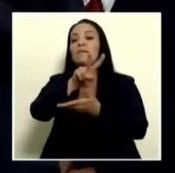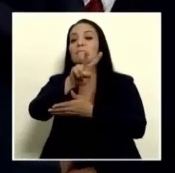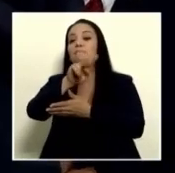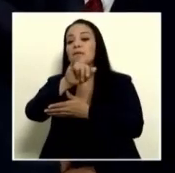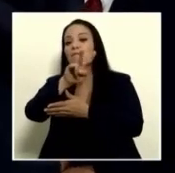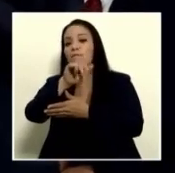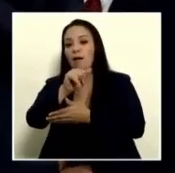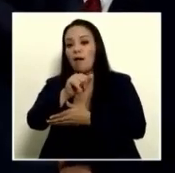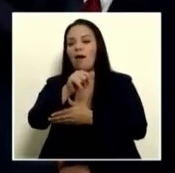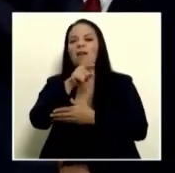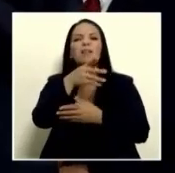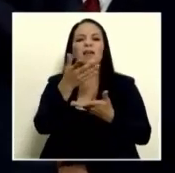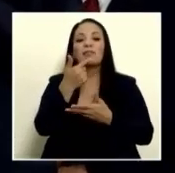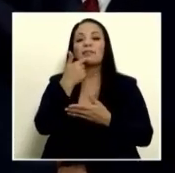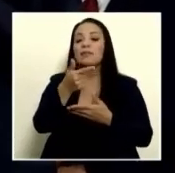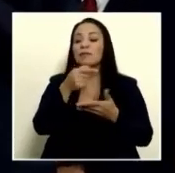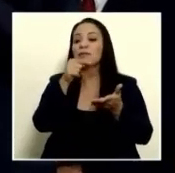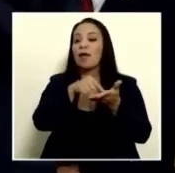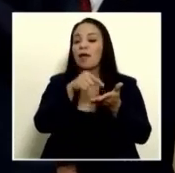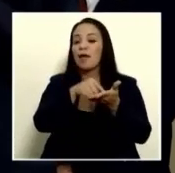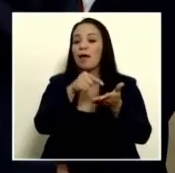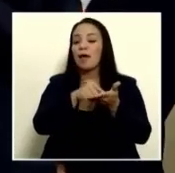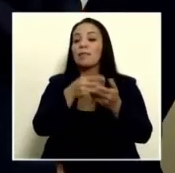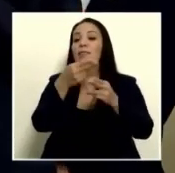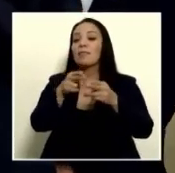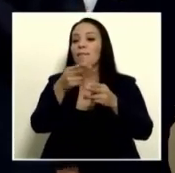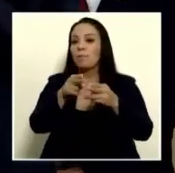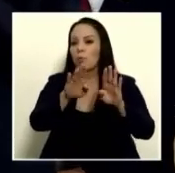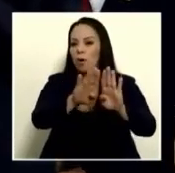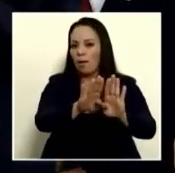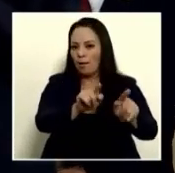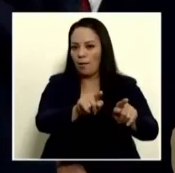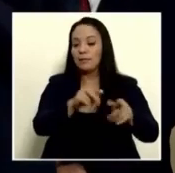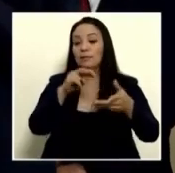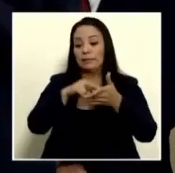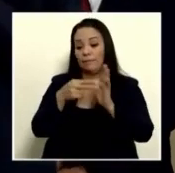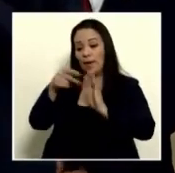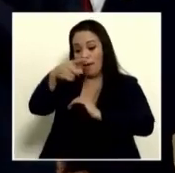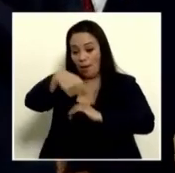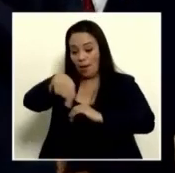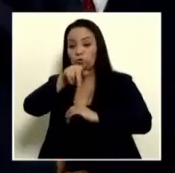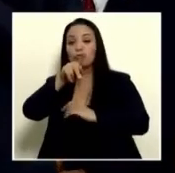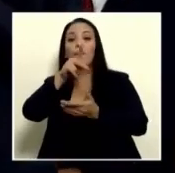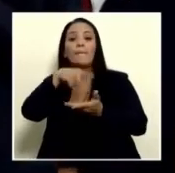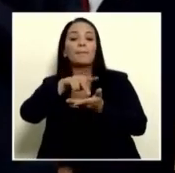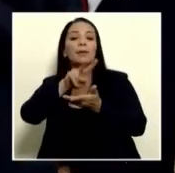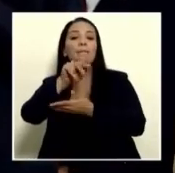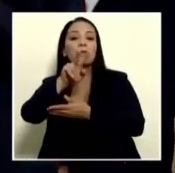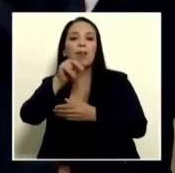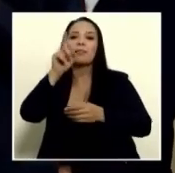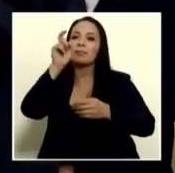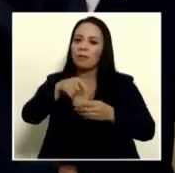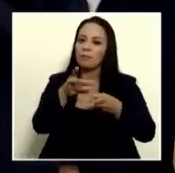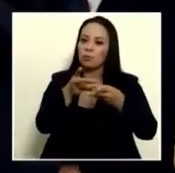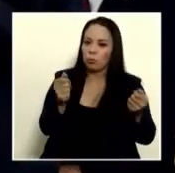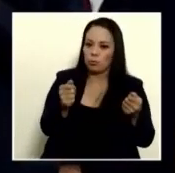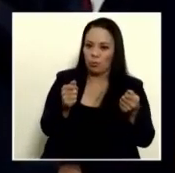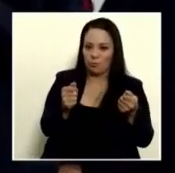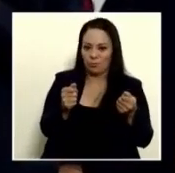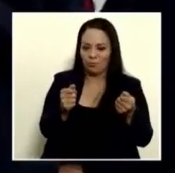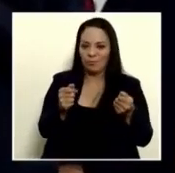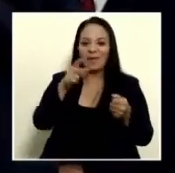y que le corresponde al Parque Viva preparar un plan remedial de algo que debieron haber remediado desde hace